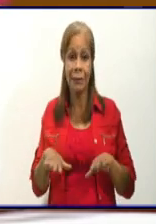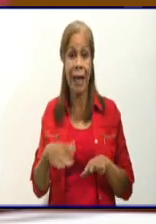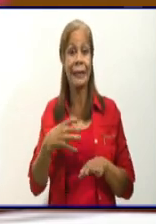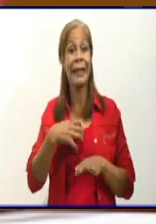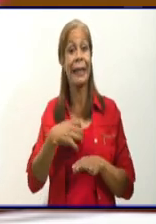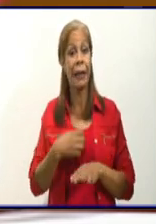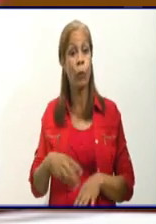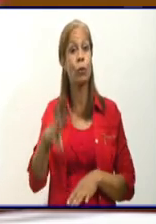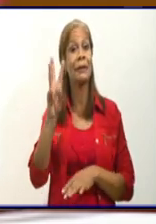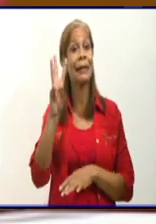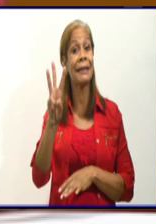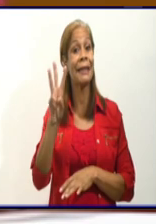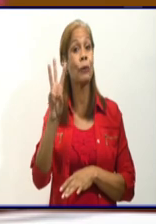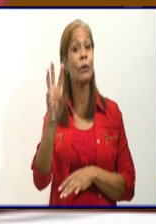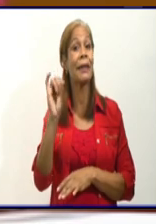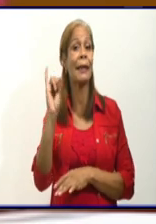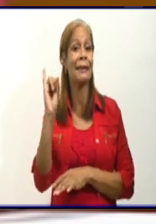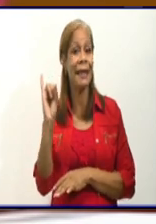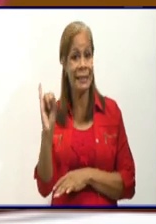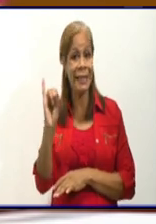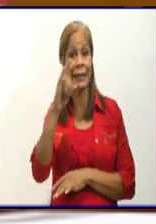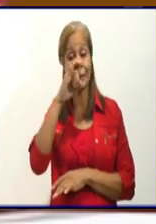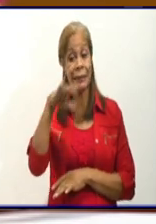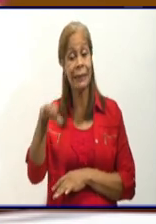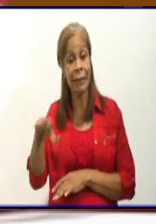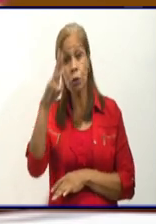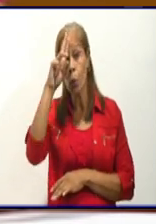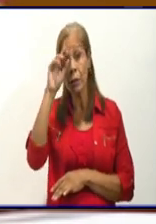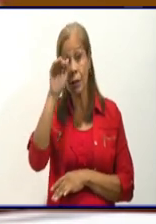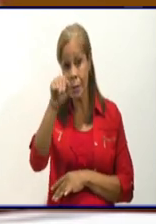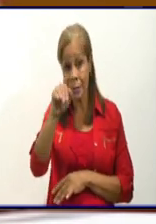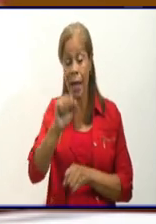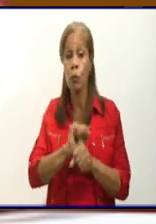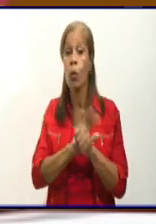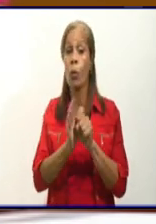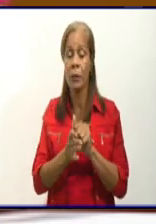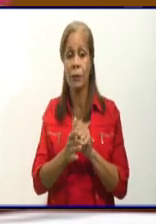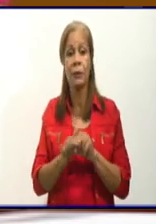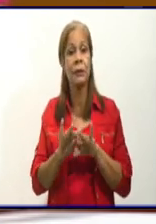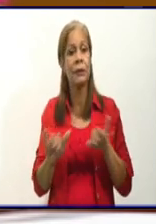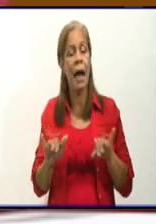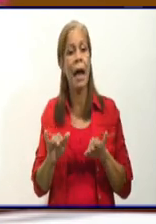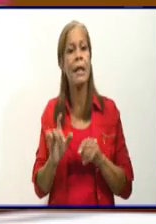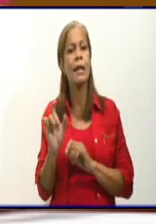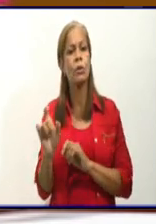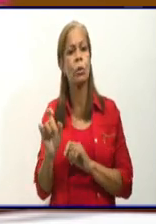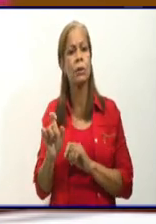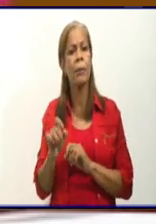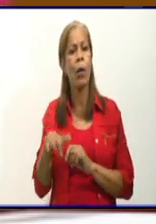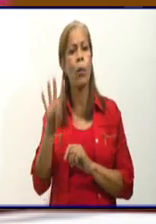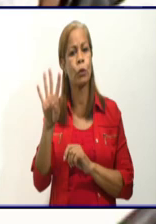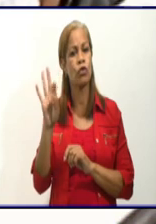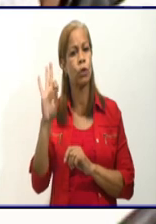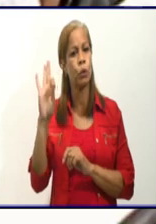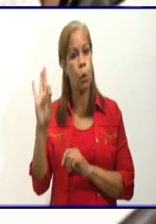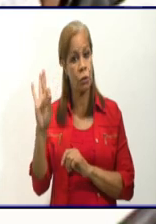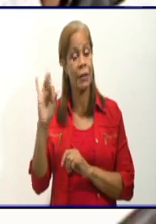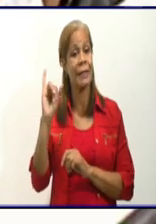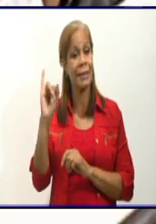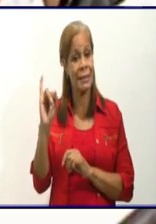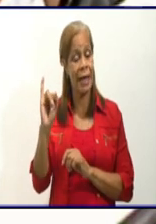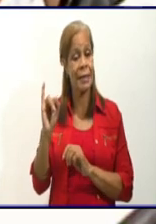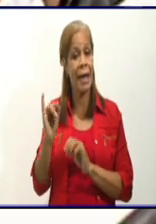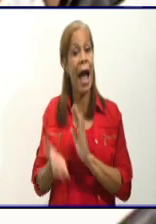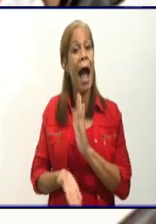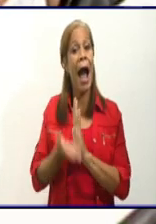336 pacientes en estas edades. Se dieron en las últimas 24 horas 431 altas y ya tenemos